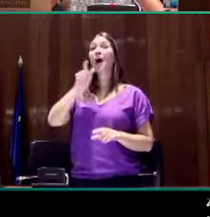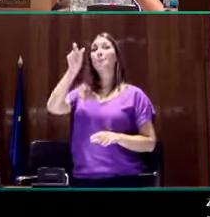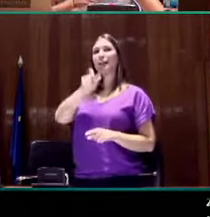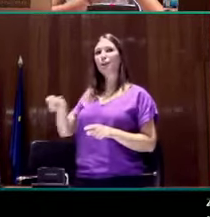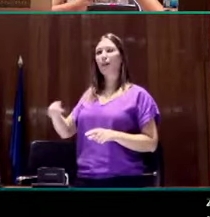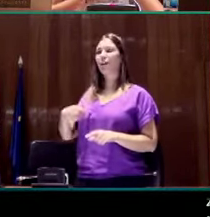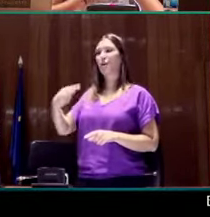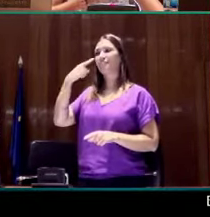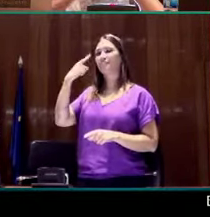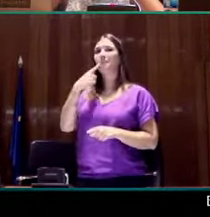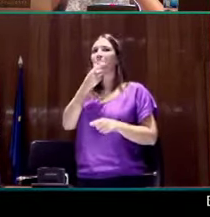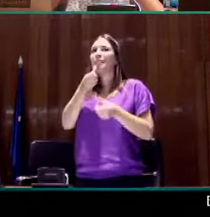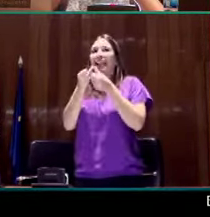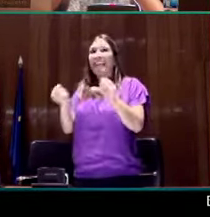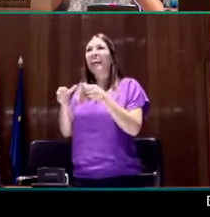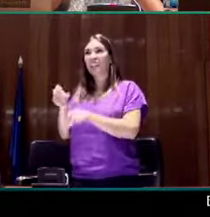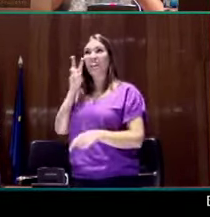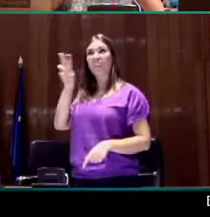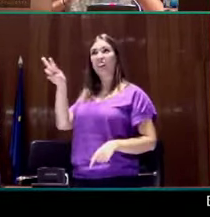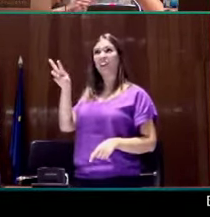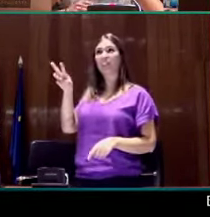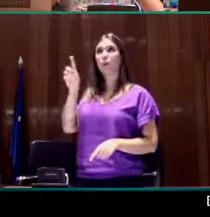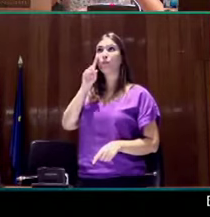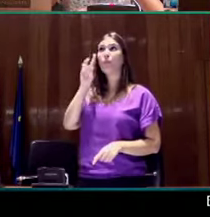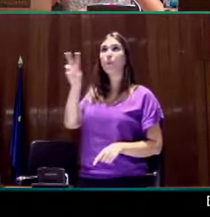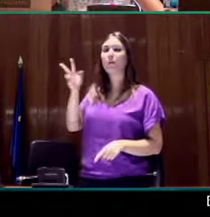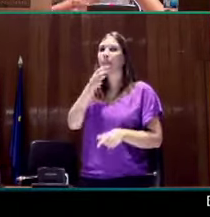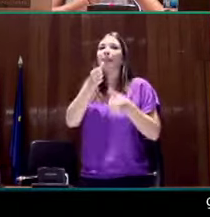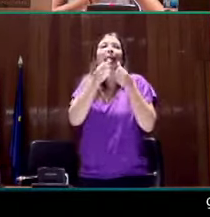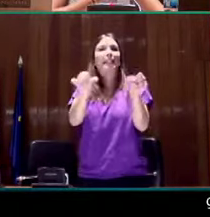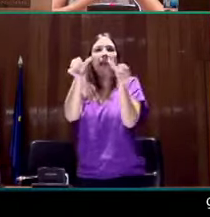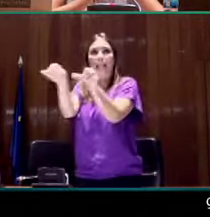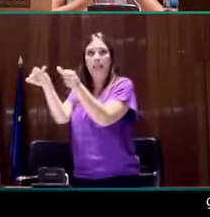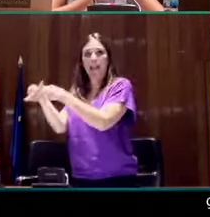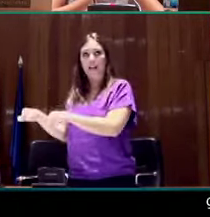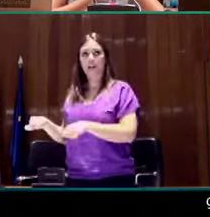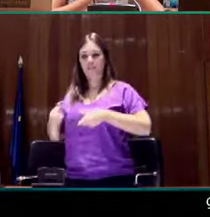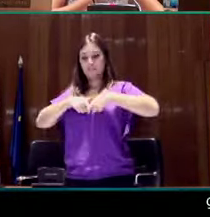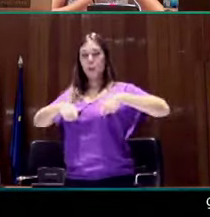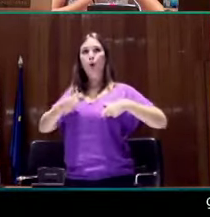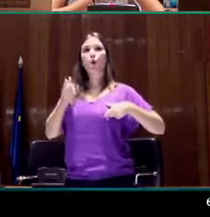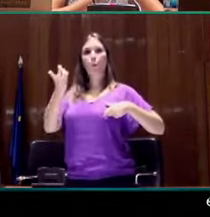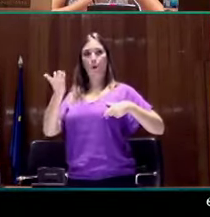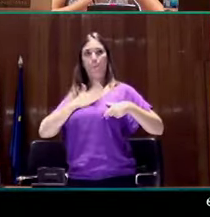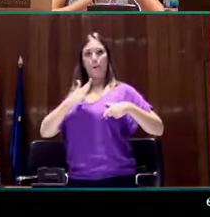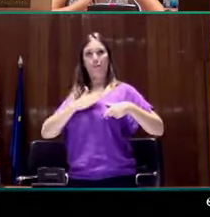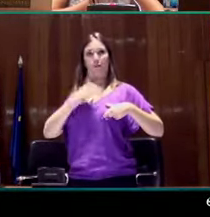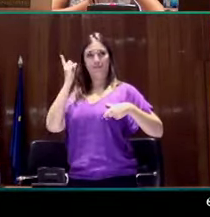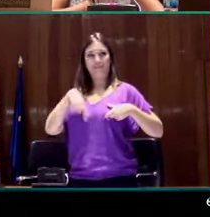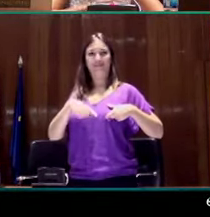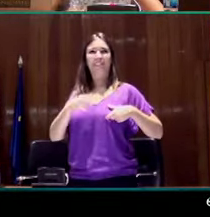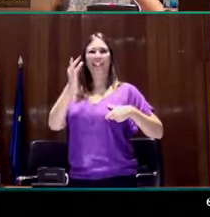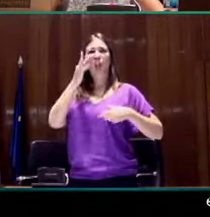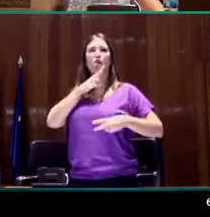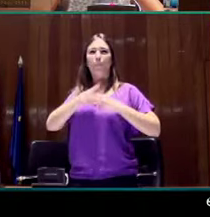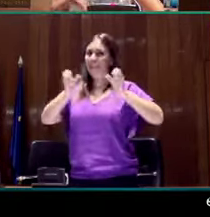les identificamos con una etiqueta que se puede ver en la imagen, creo, en la que aparecía su número identificador, puesto que no era